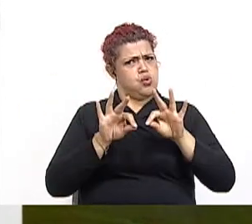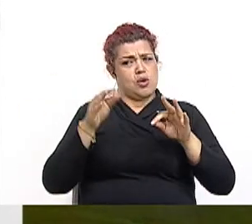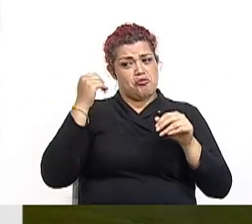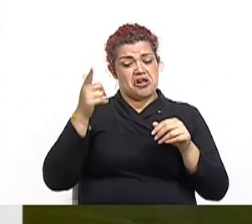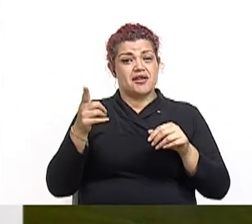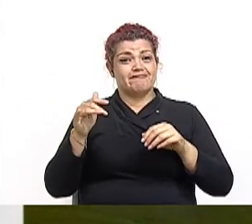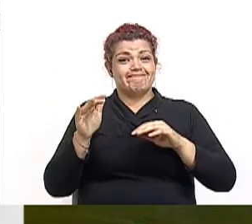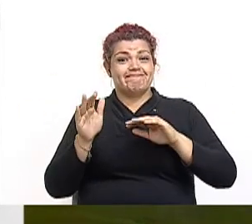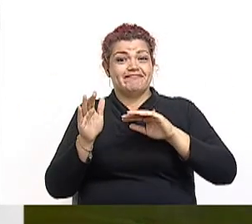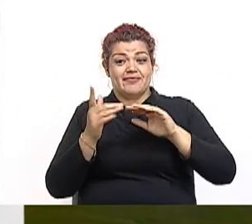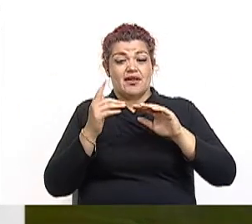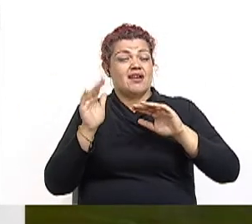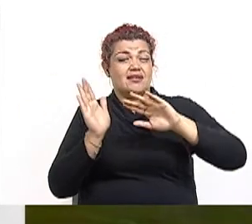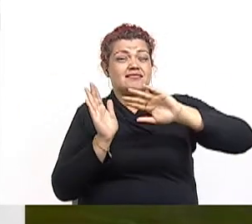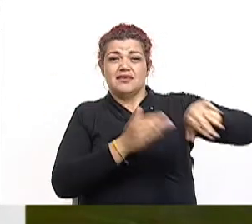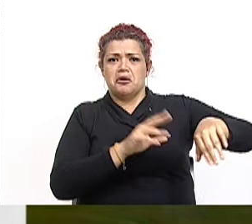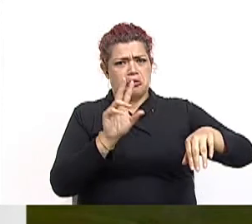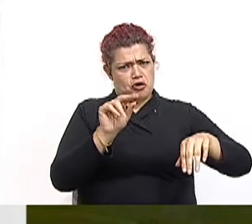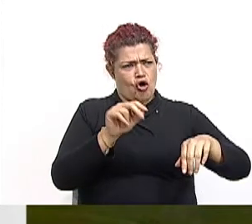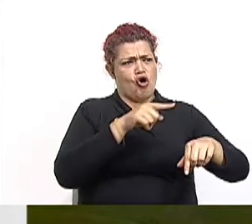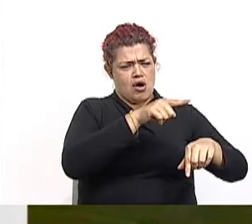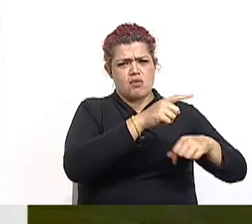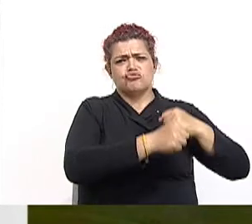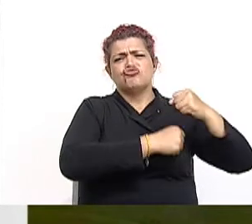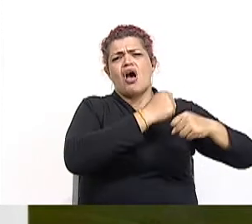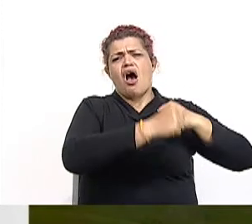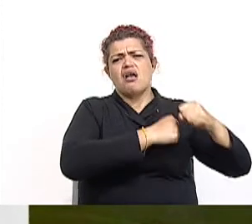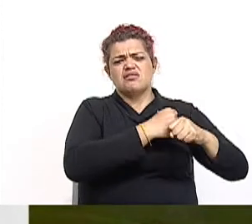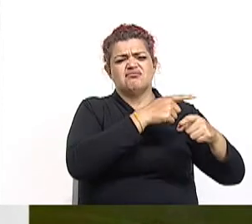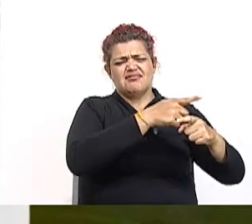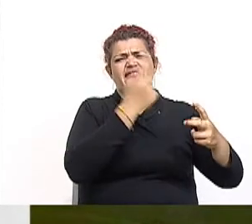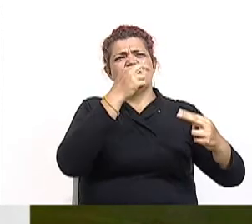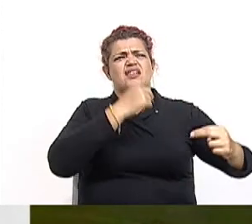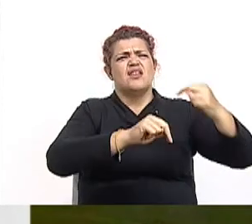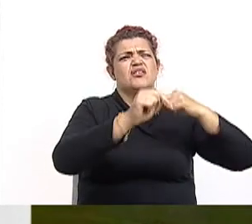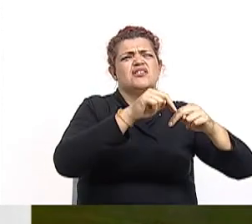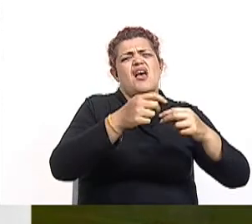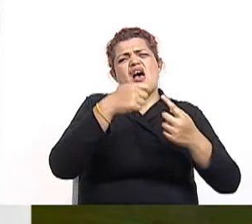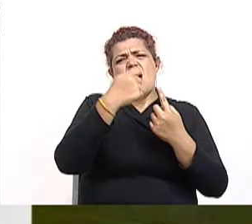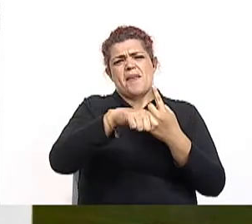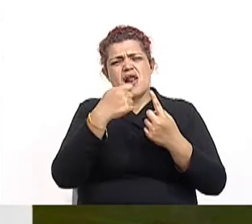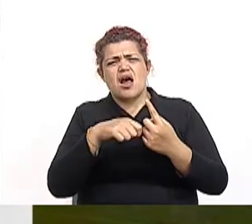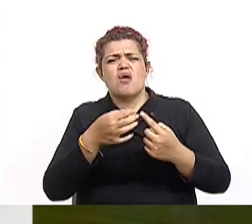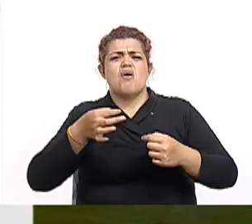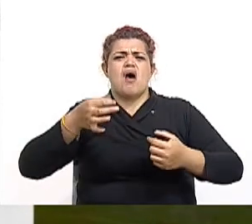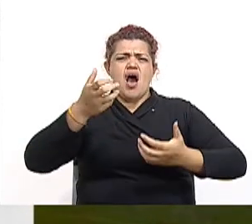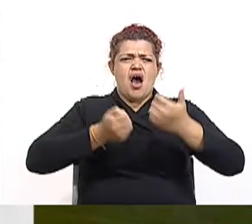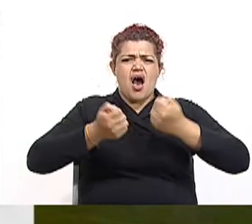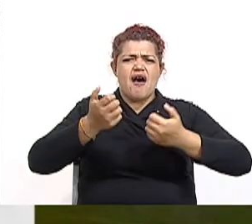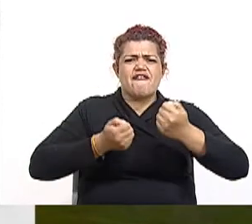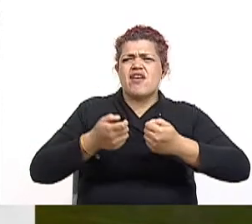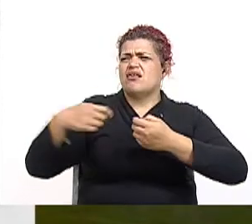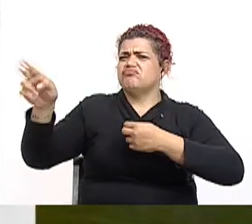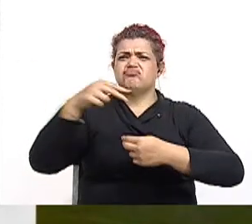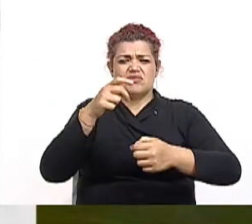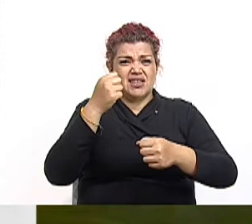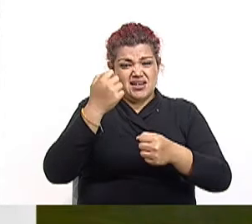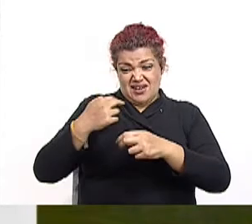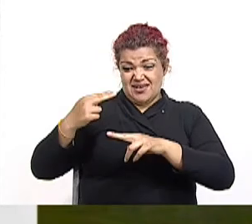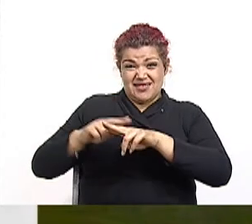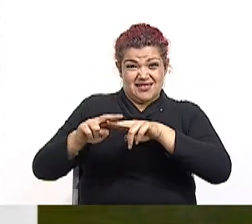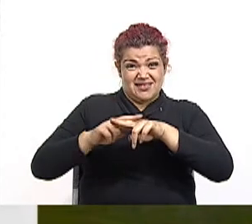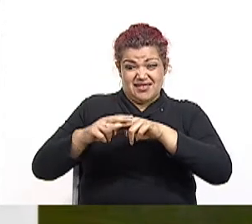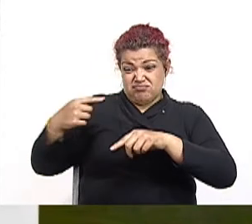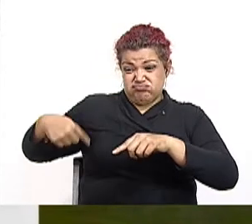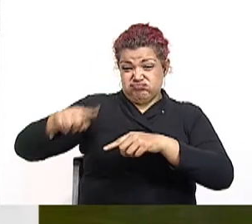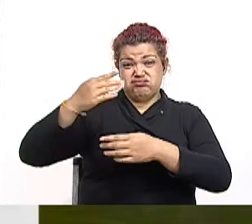evidentemente lo que hicieron los liberales durante muchos años, exportaciones, café, banano, la construcción del ferrocarril y la